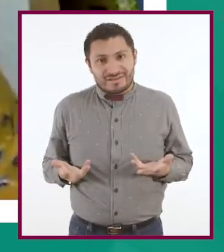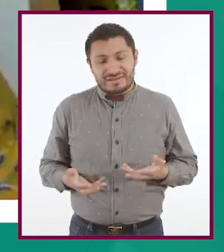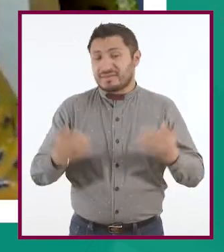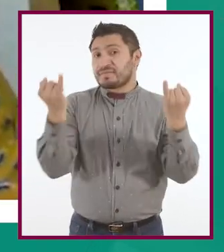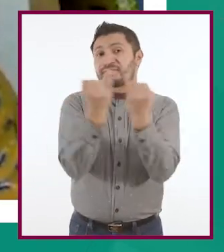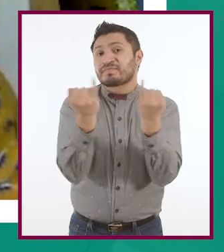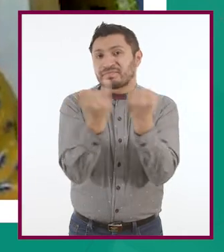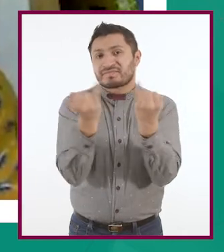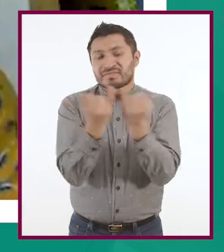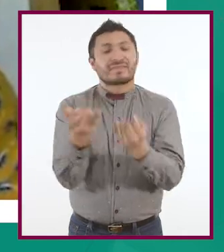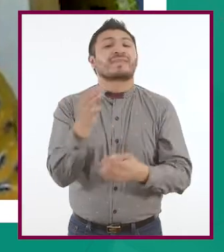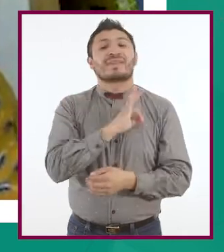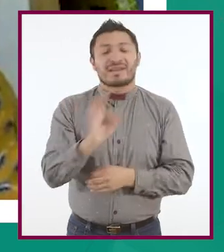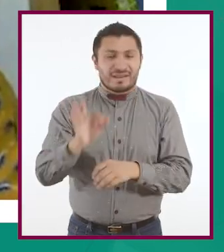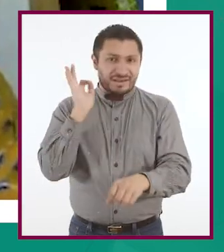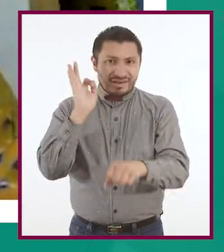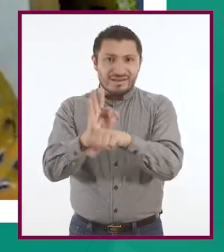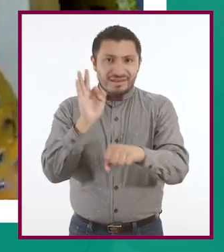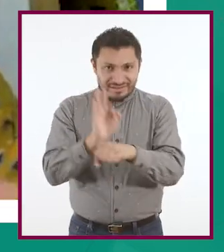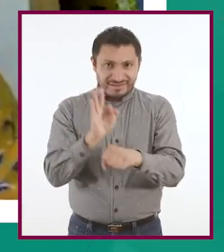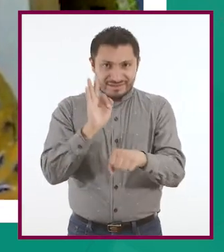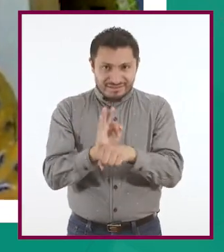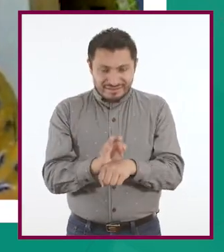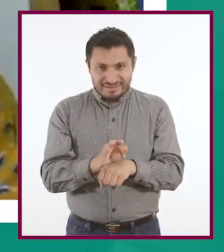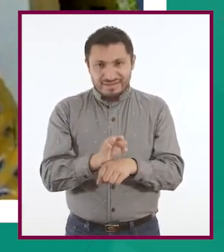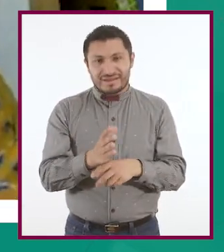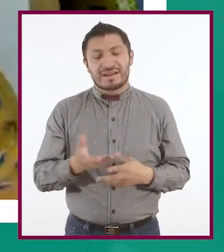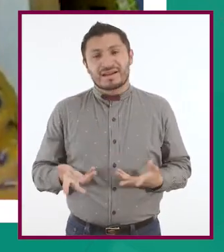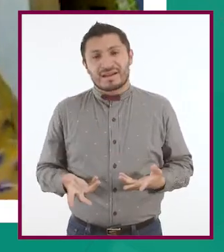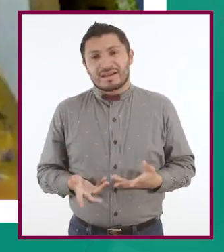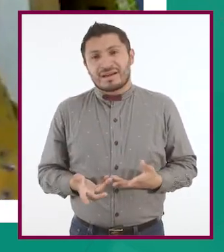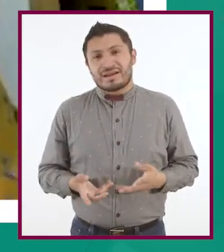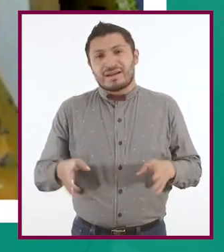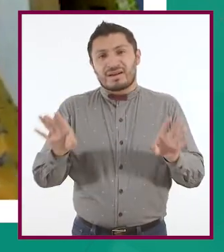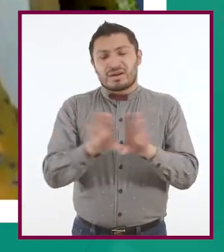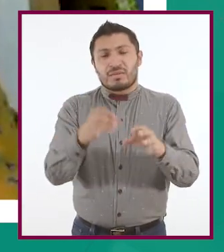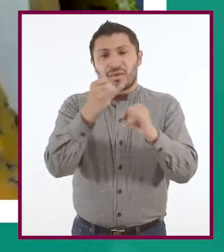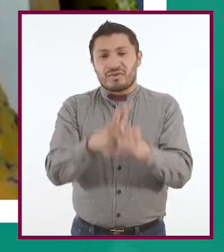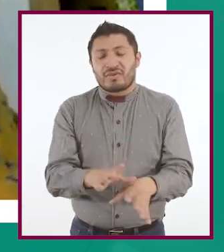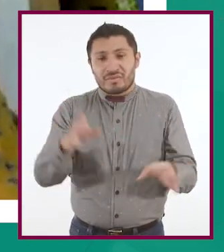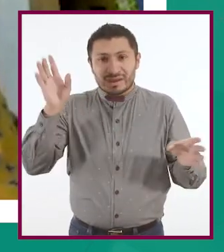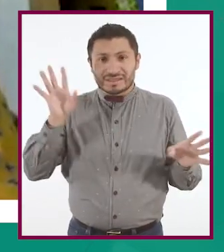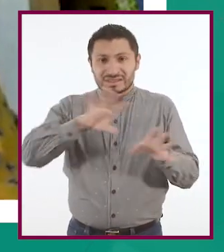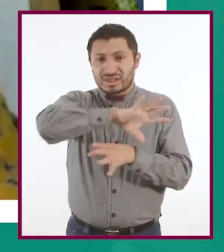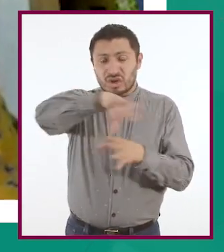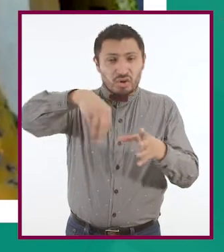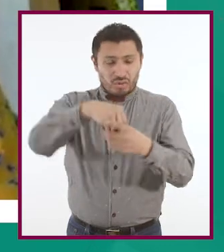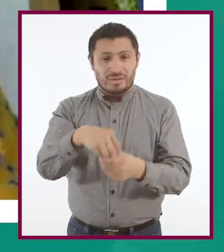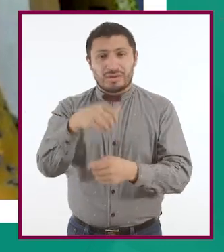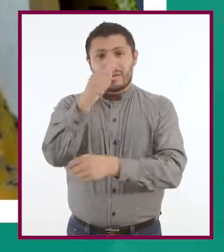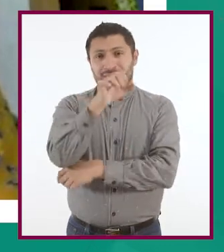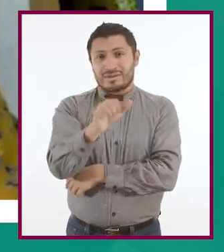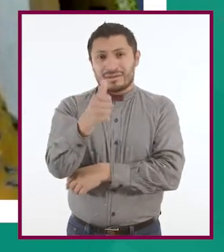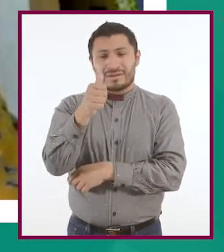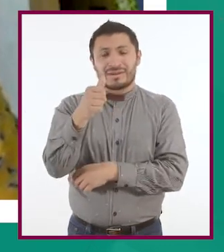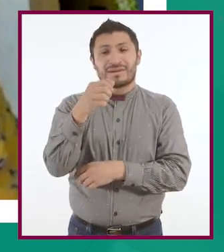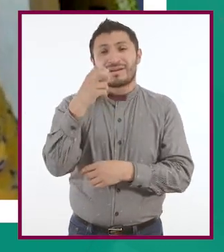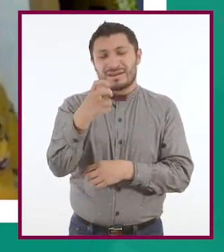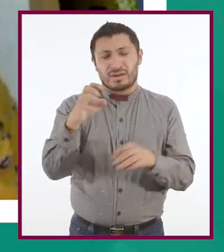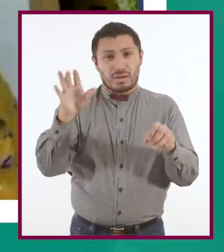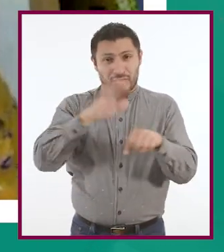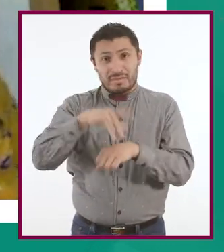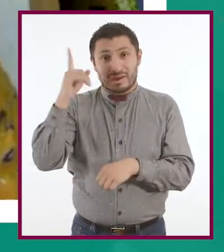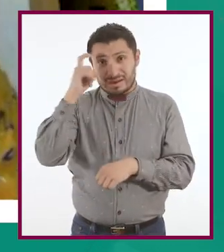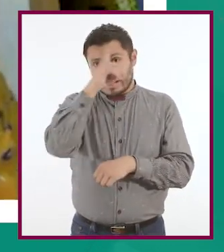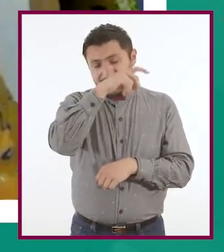También podemos protegernos encriptando nuestra información, que es algo un poco más complejo,